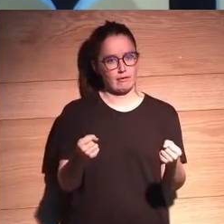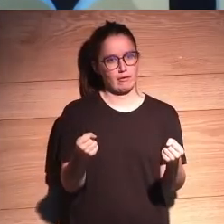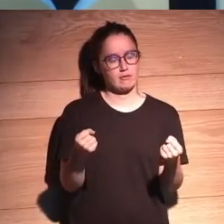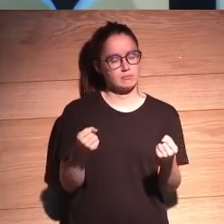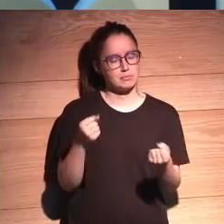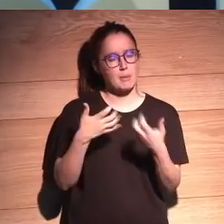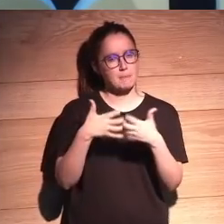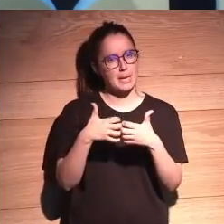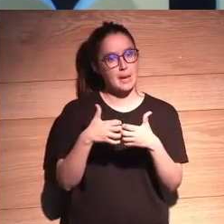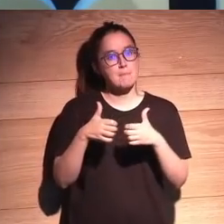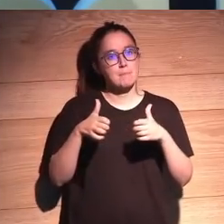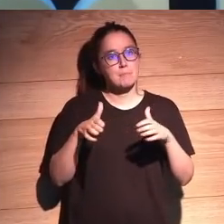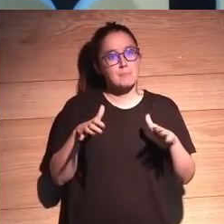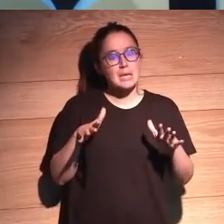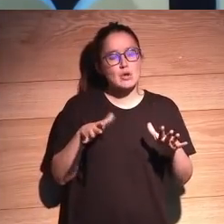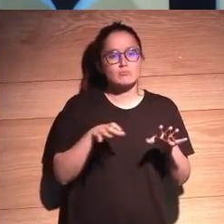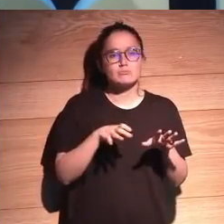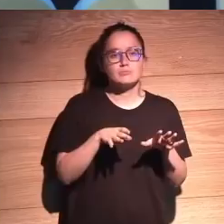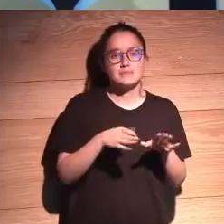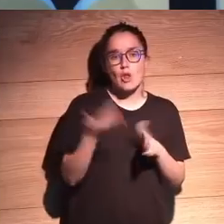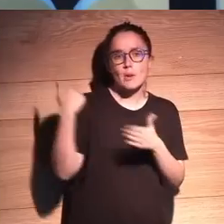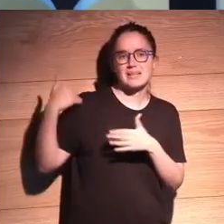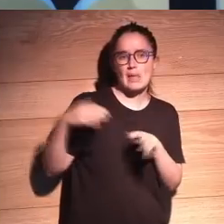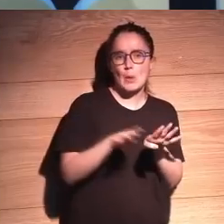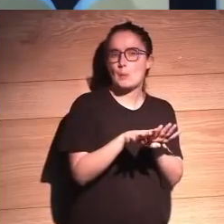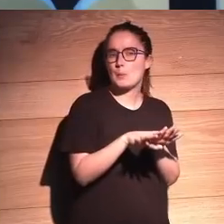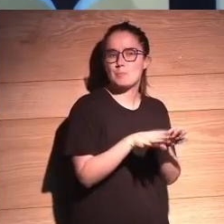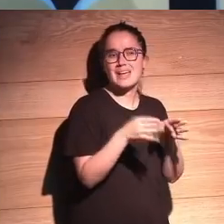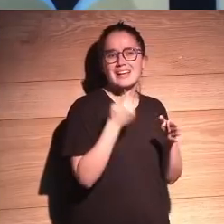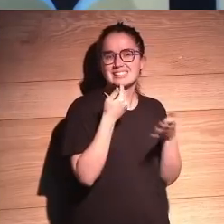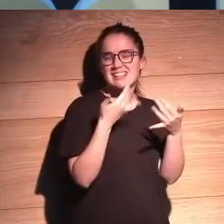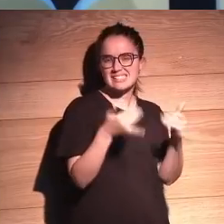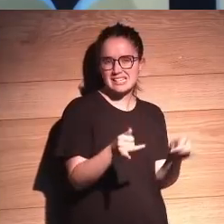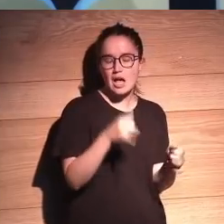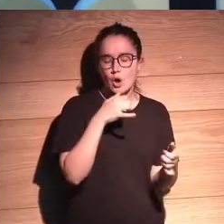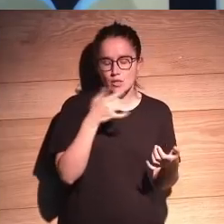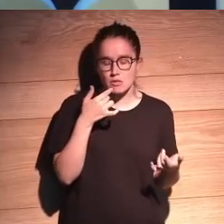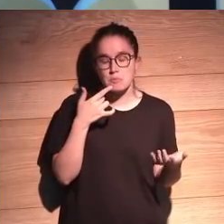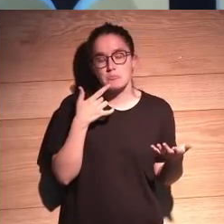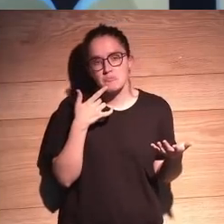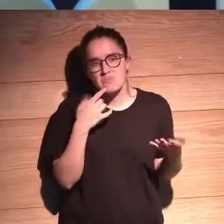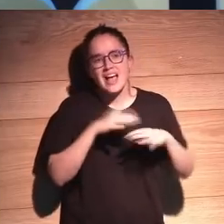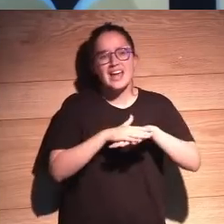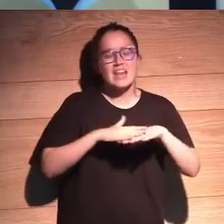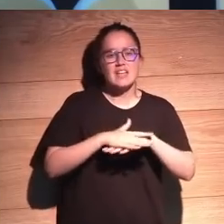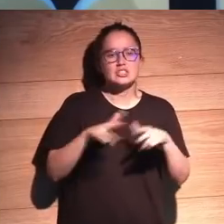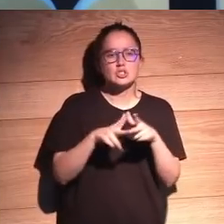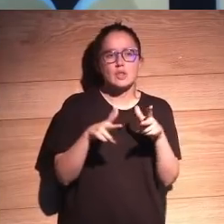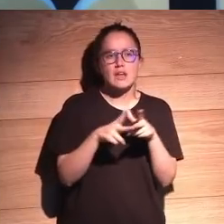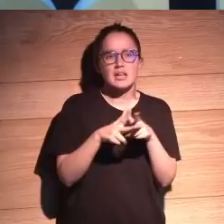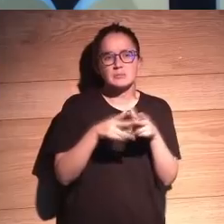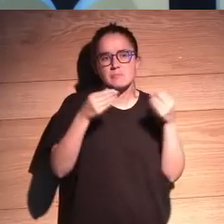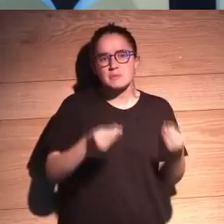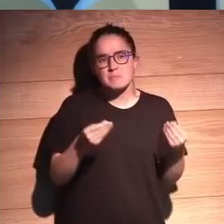va llegando y en cambio muy poco críticos de lo del pasado, ¿no? O sea, ahora dices, oh, las redes sociales no eran tan